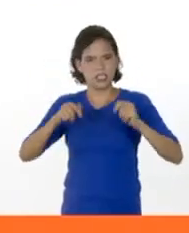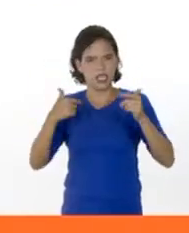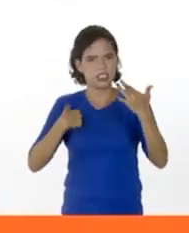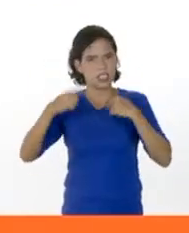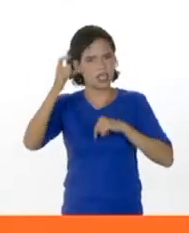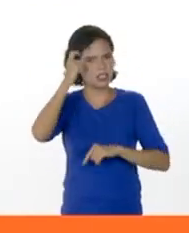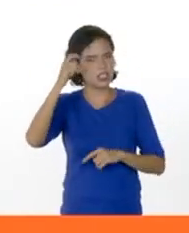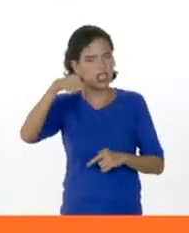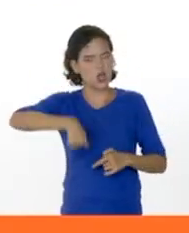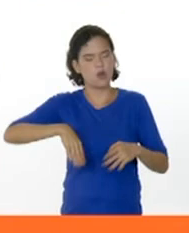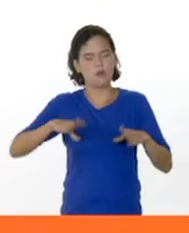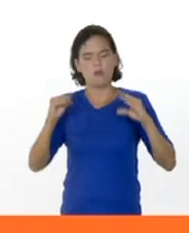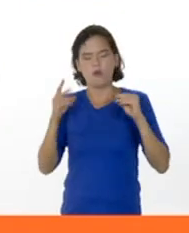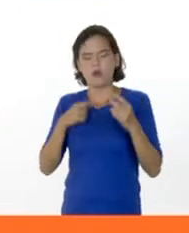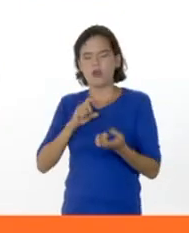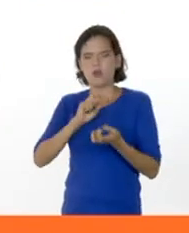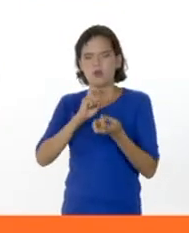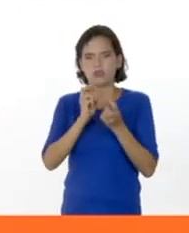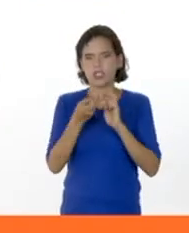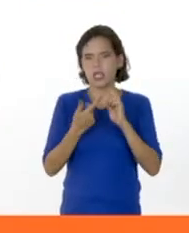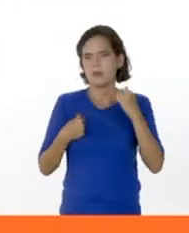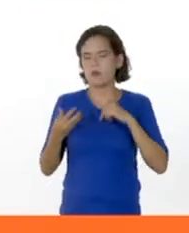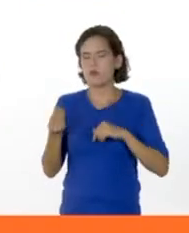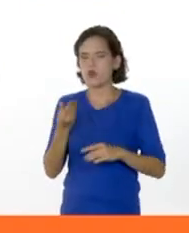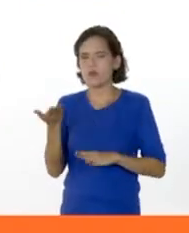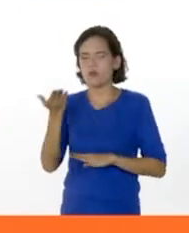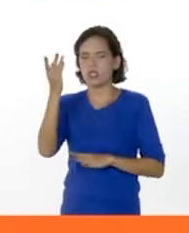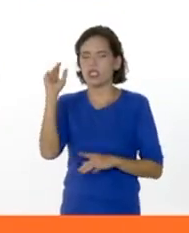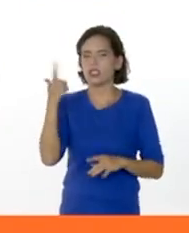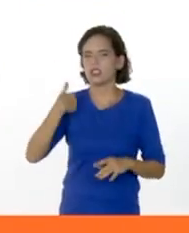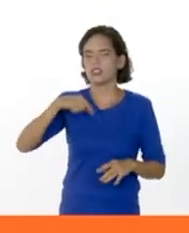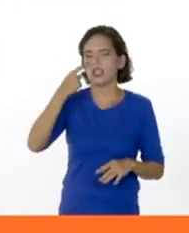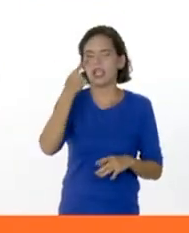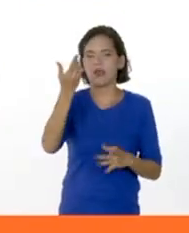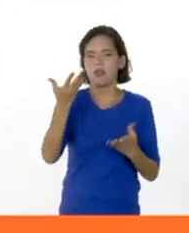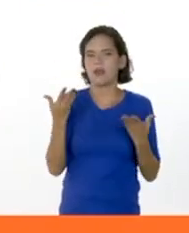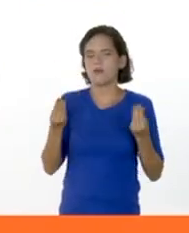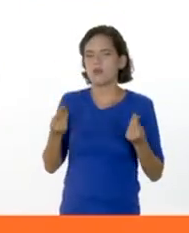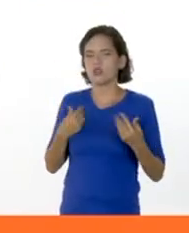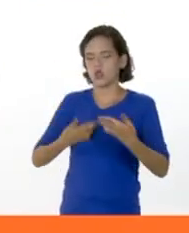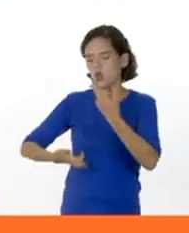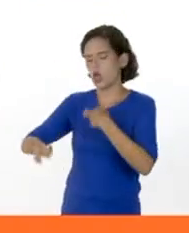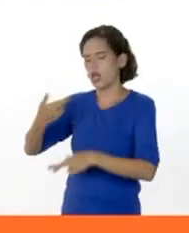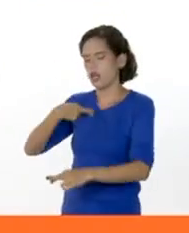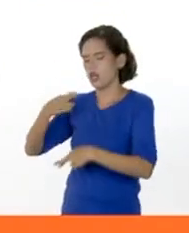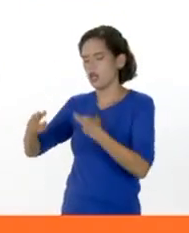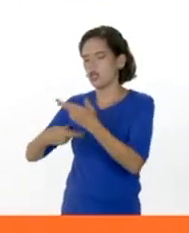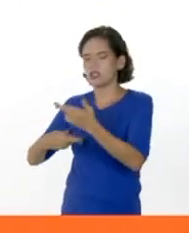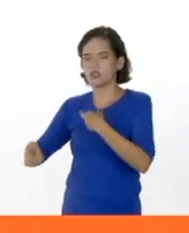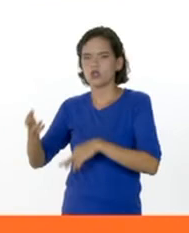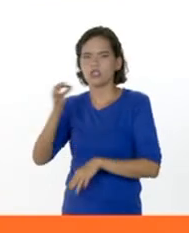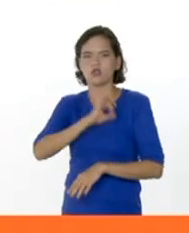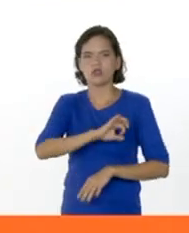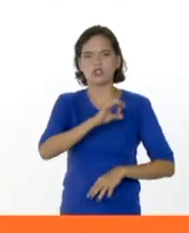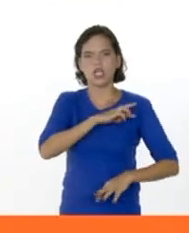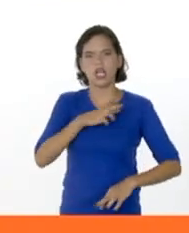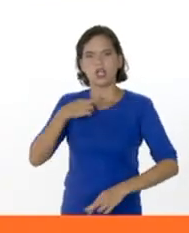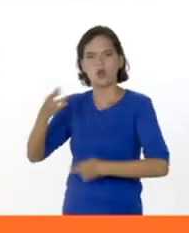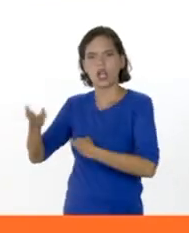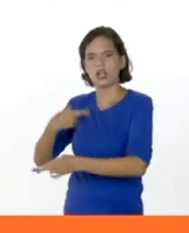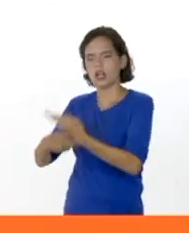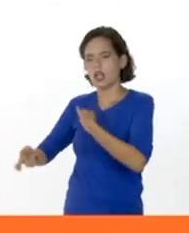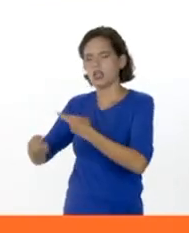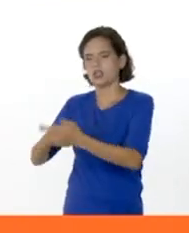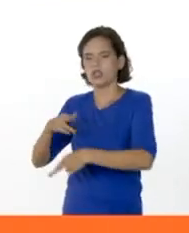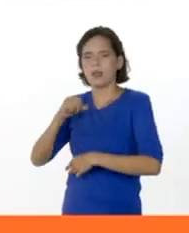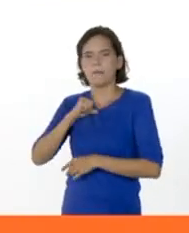vamos a tratar un tema muy importante que tiene que ver mucho con las relaciones sociales, con las relaciones personales